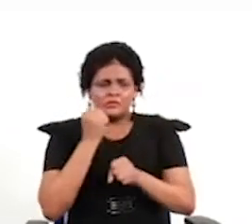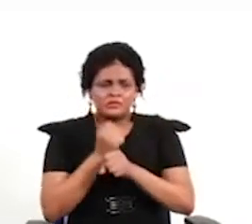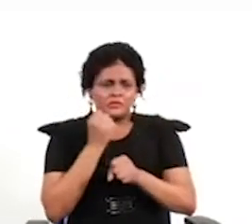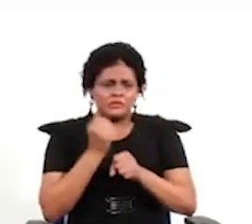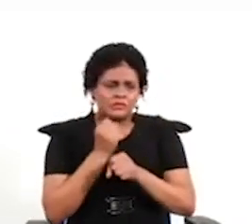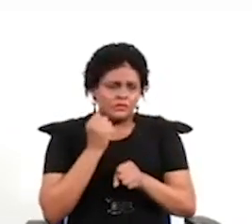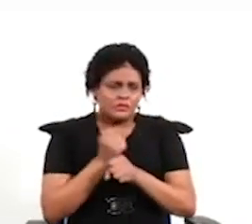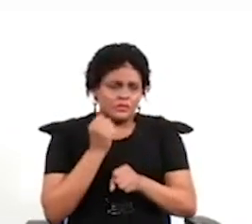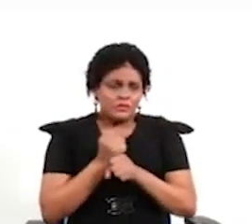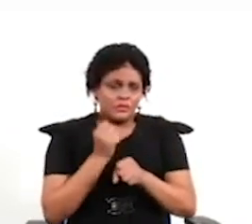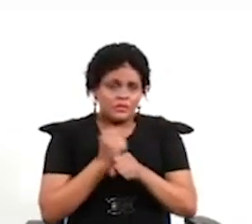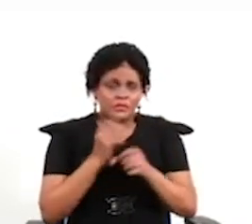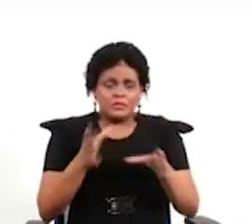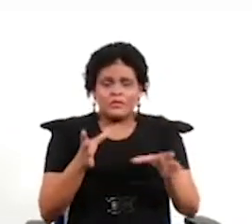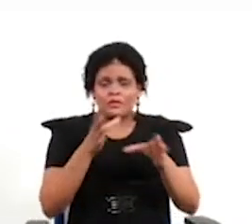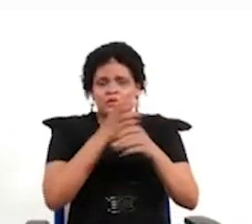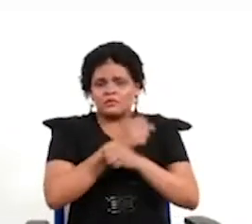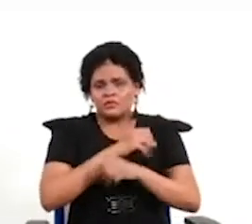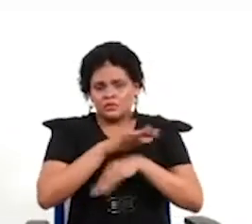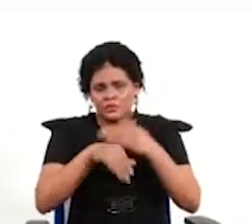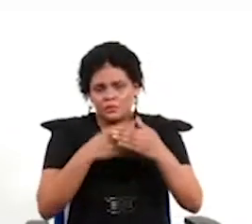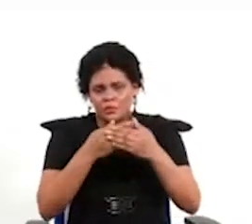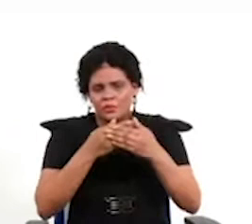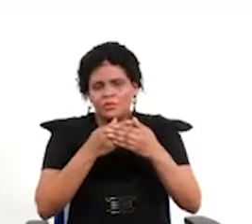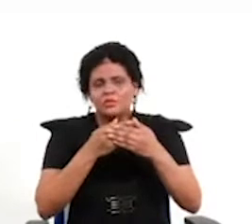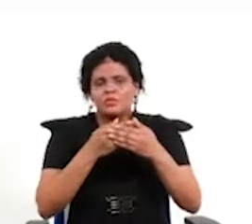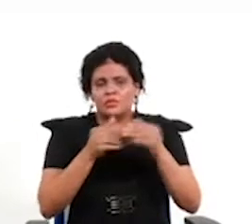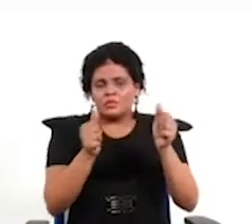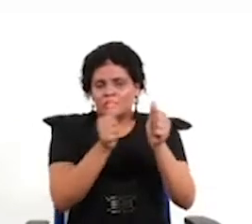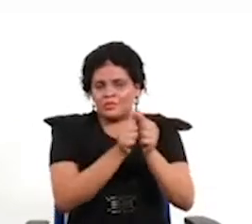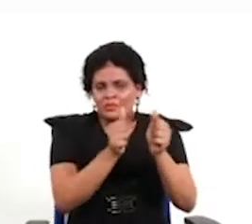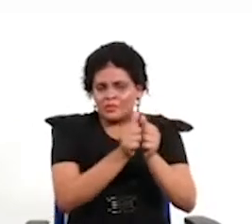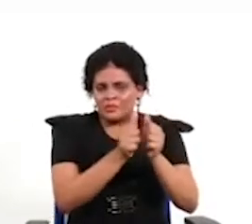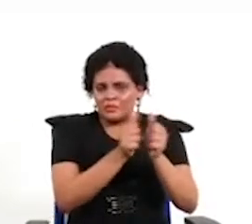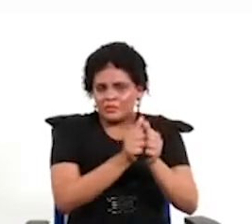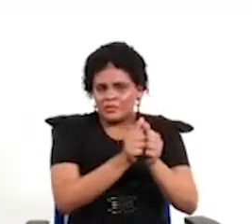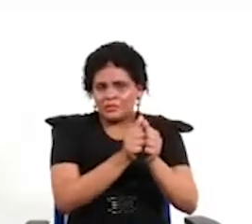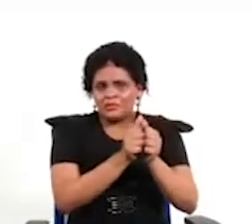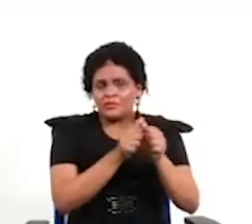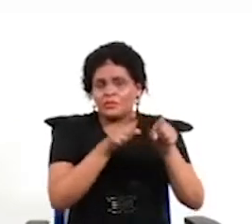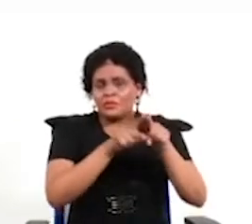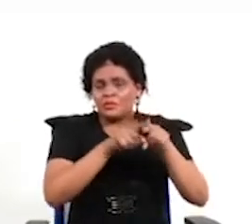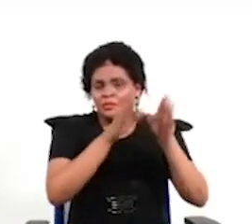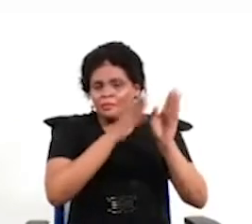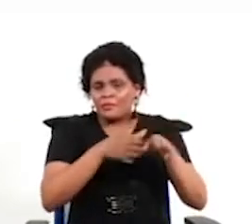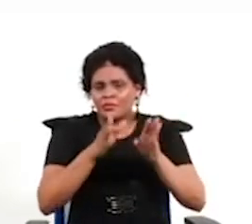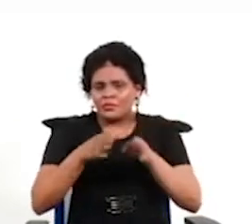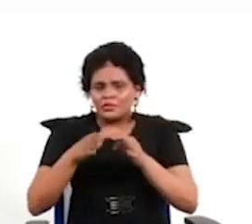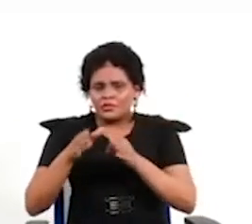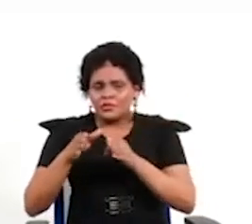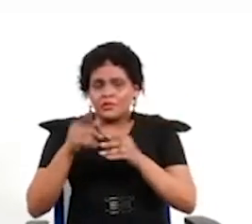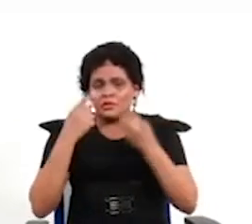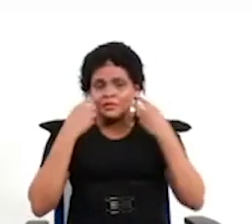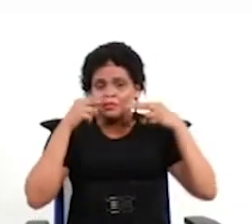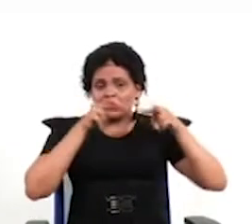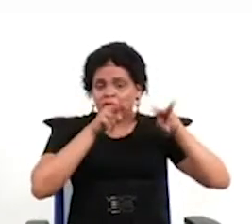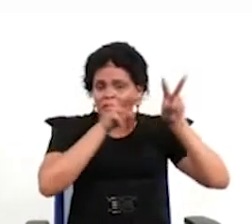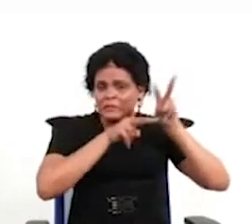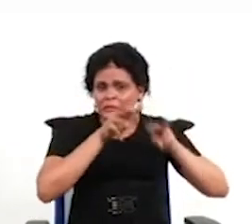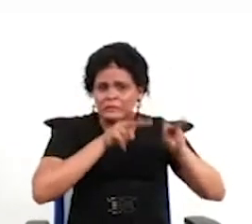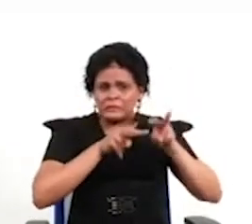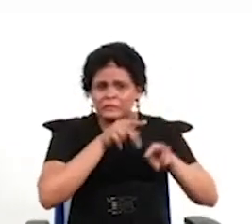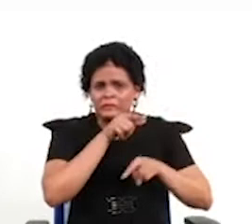unos estándares que puedan acompañar a unos procesos que sean realmente democráticos,